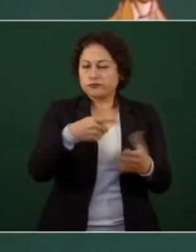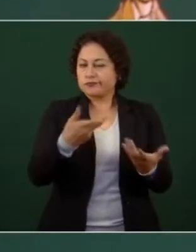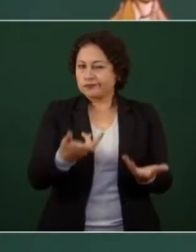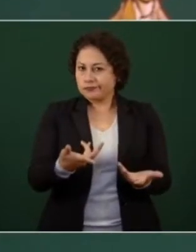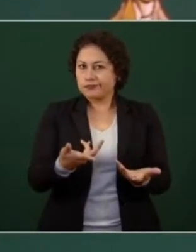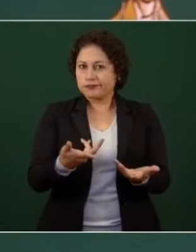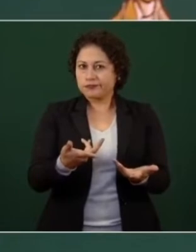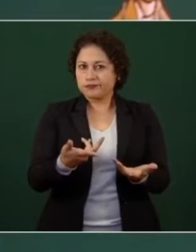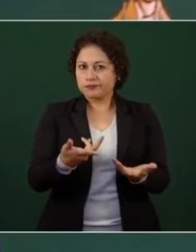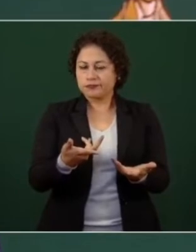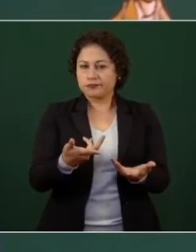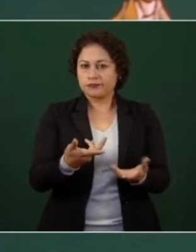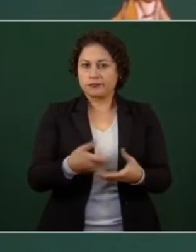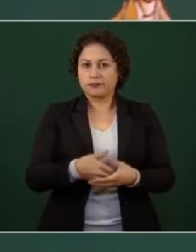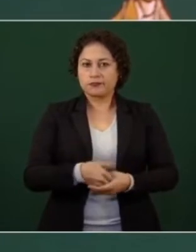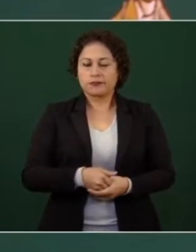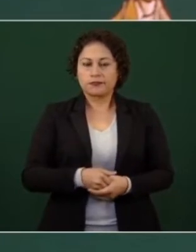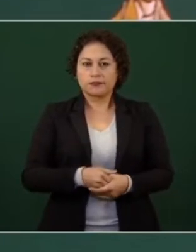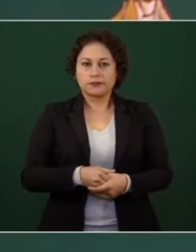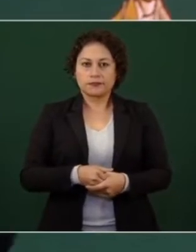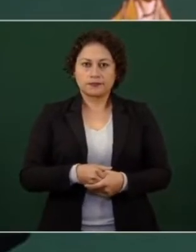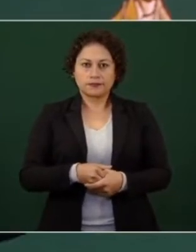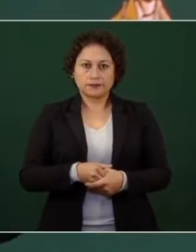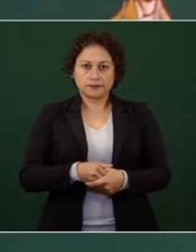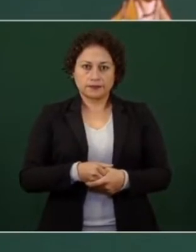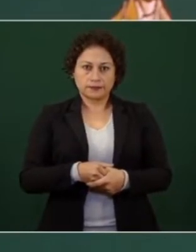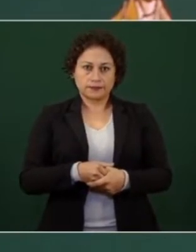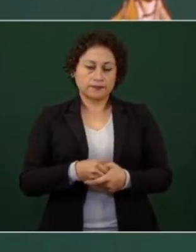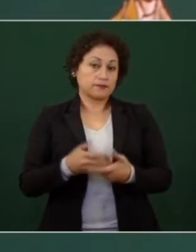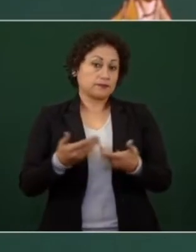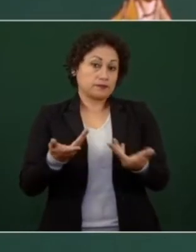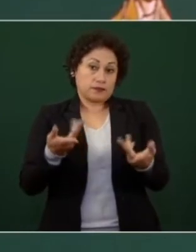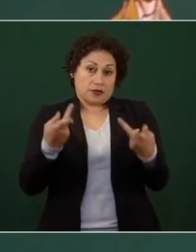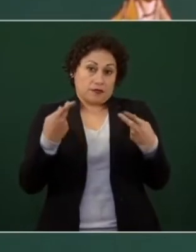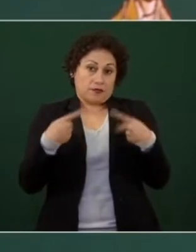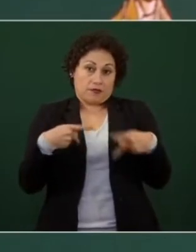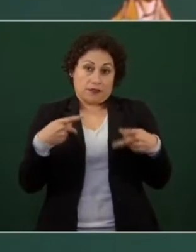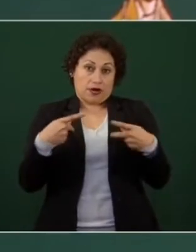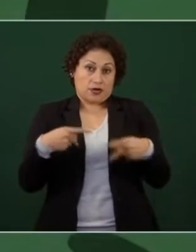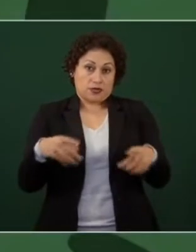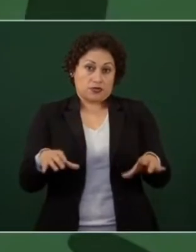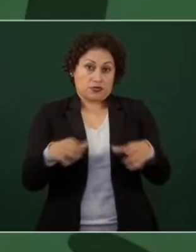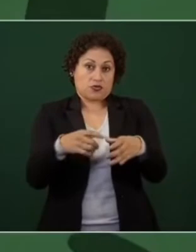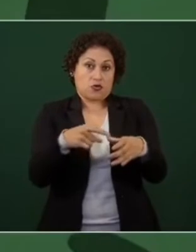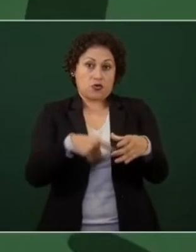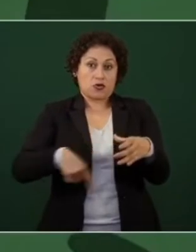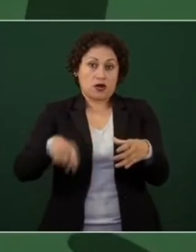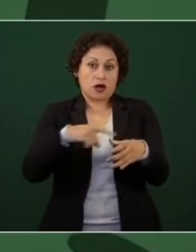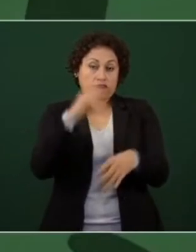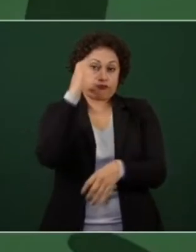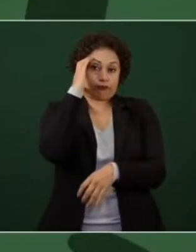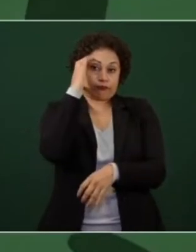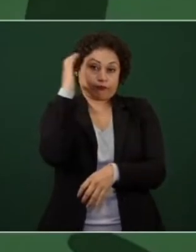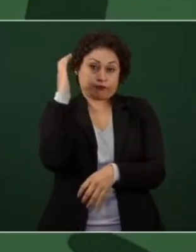gente dedicada a actividades ilícitas